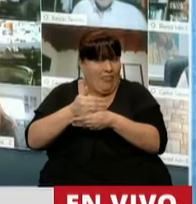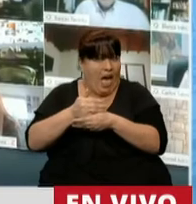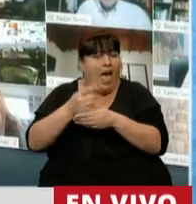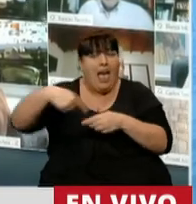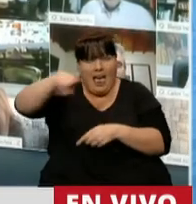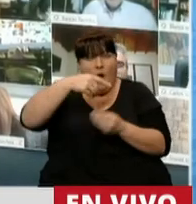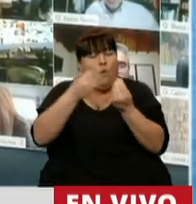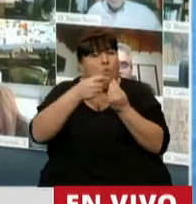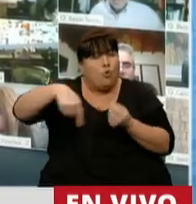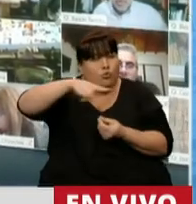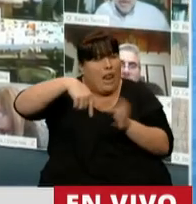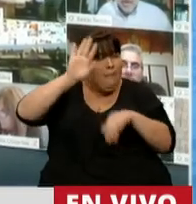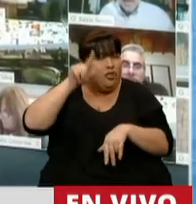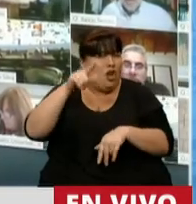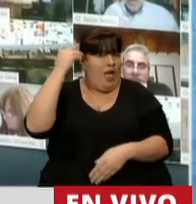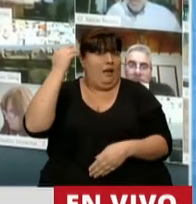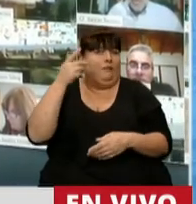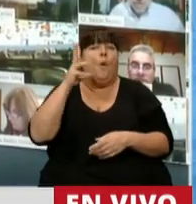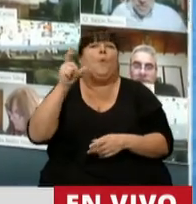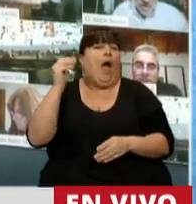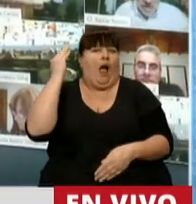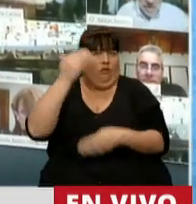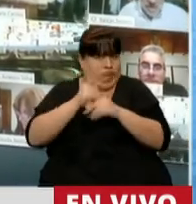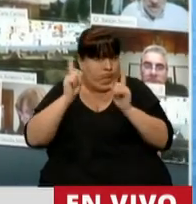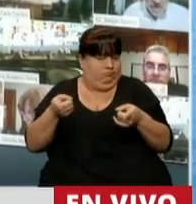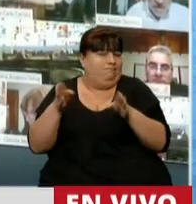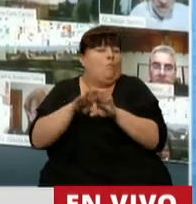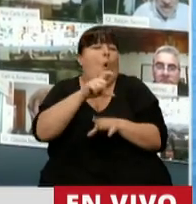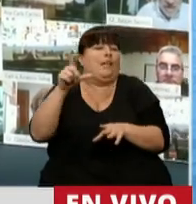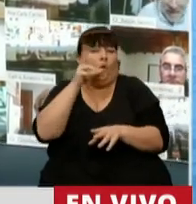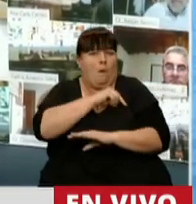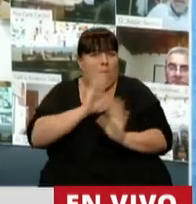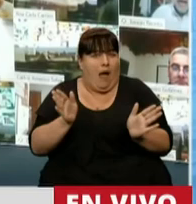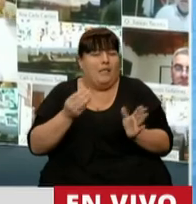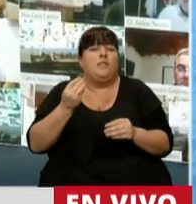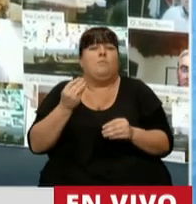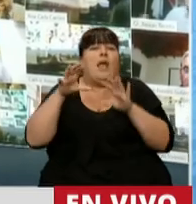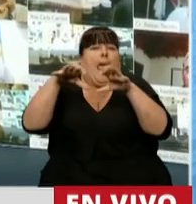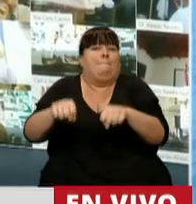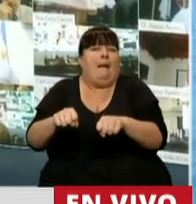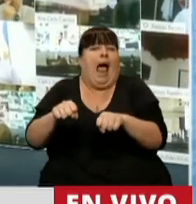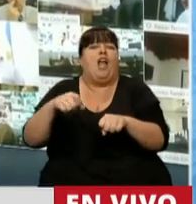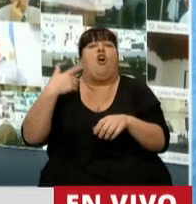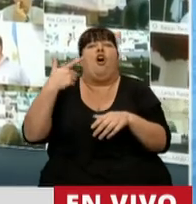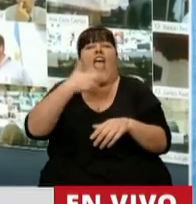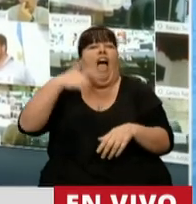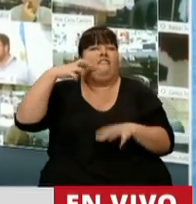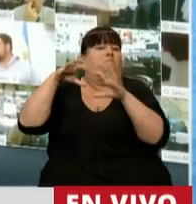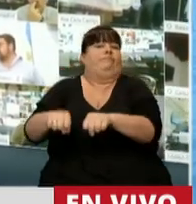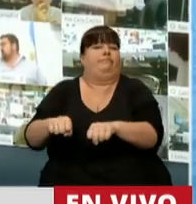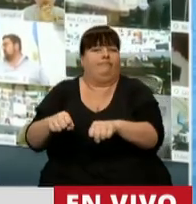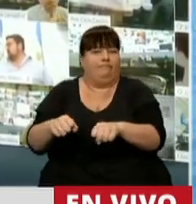muchas de ellas cerraron las cuentas bancarias también por los embargos preventivos de AFIP.